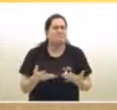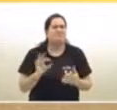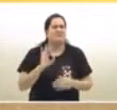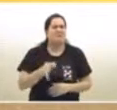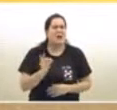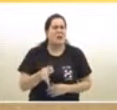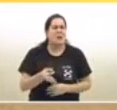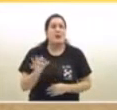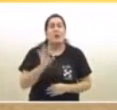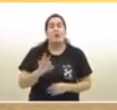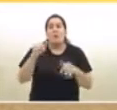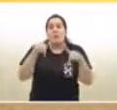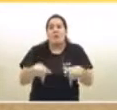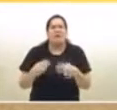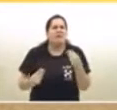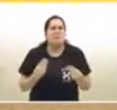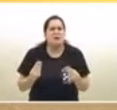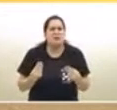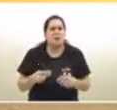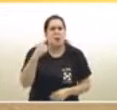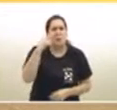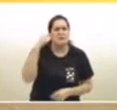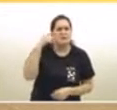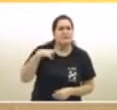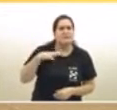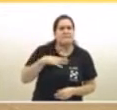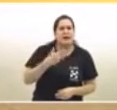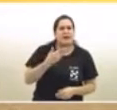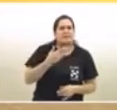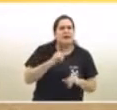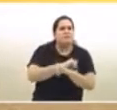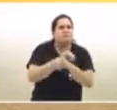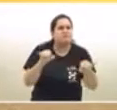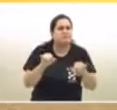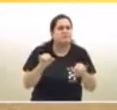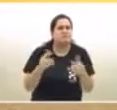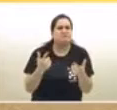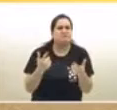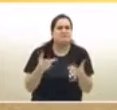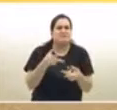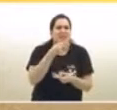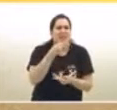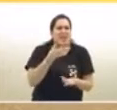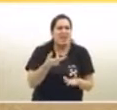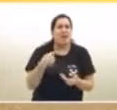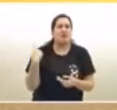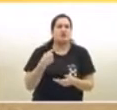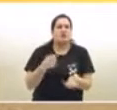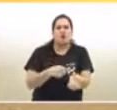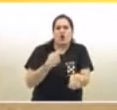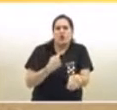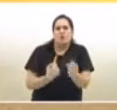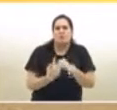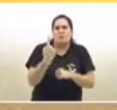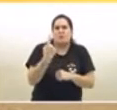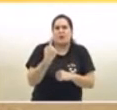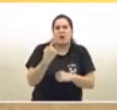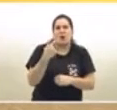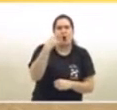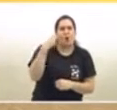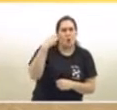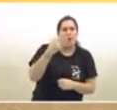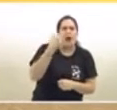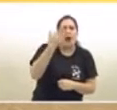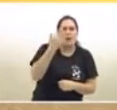todavía no habló del presidente. ¿Cuándo es algo habitual que a la gente se le acostumbra a que primero hable del presidente y después el jefe